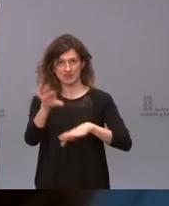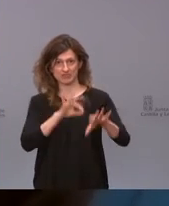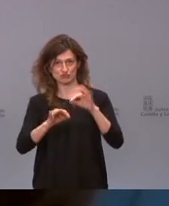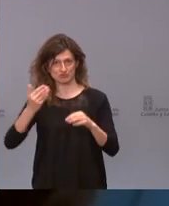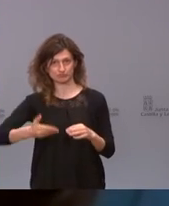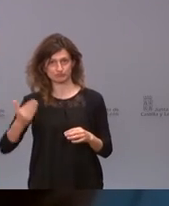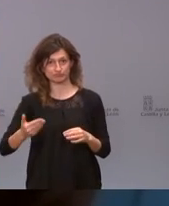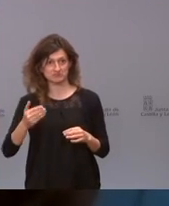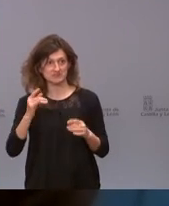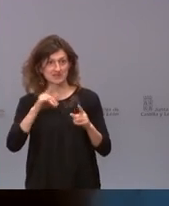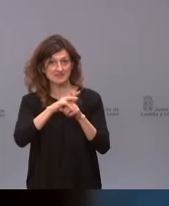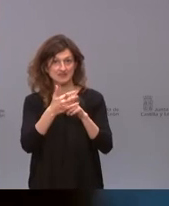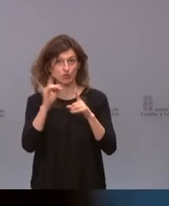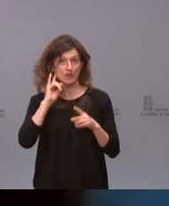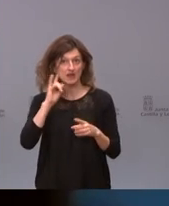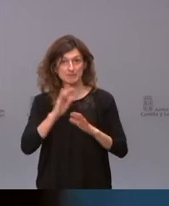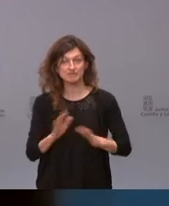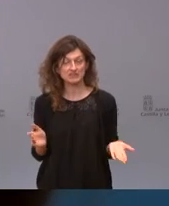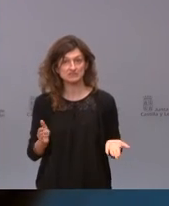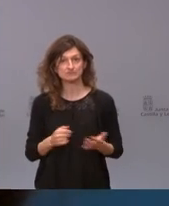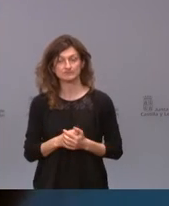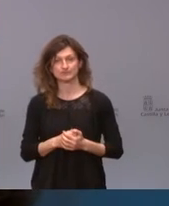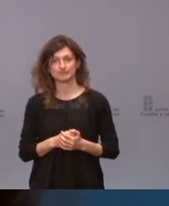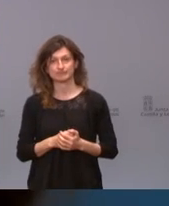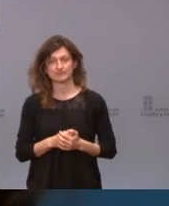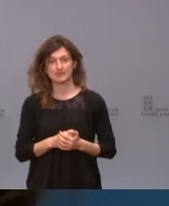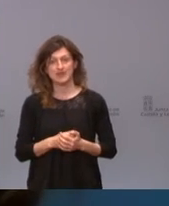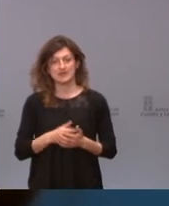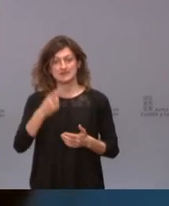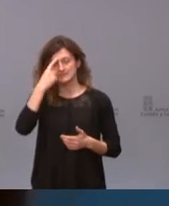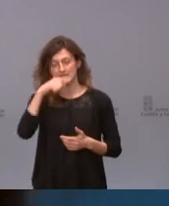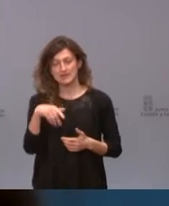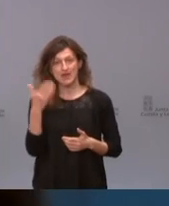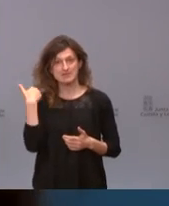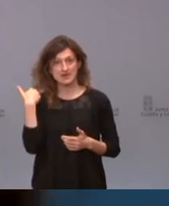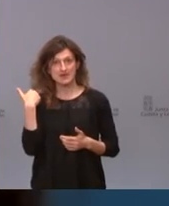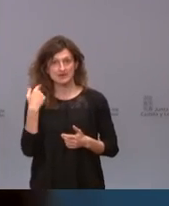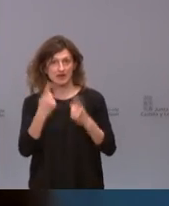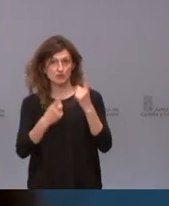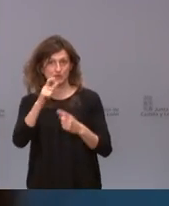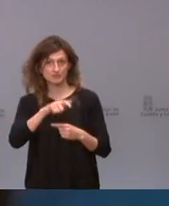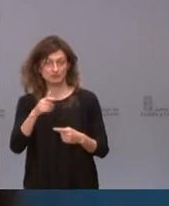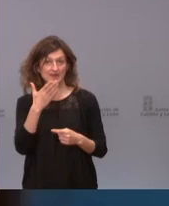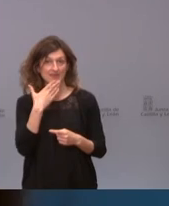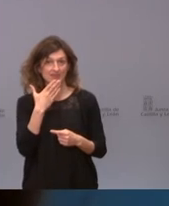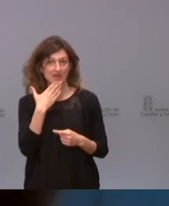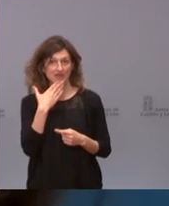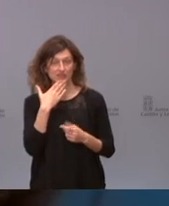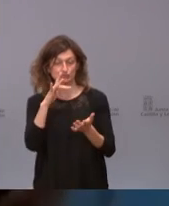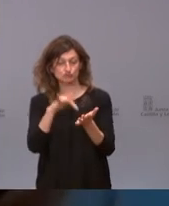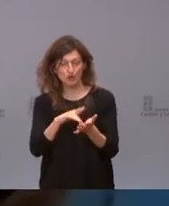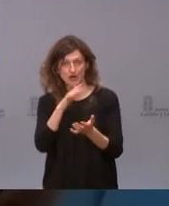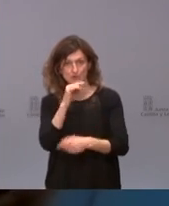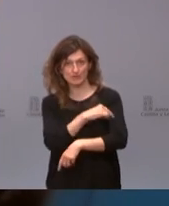después del fin de este estado de alarma y luego por otra parte quería saber no sé si alguno de los comparecientes está en el tramo de edad que le toca ahora